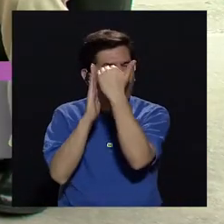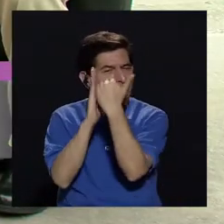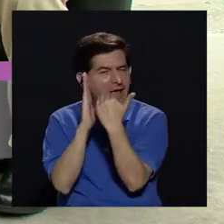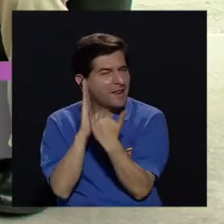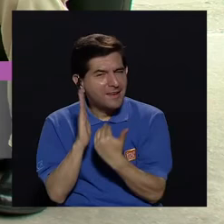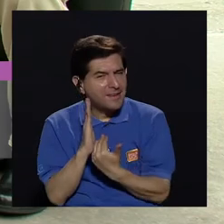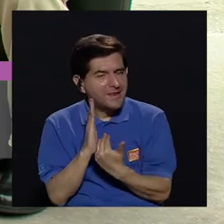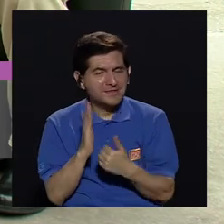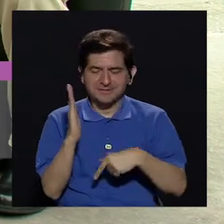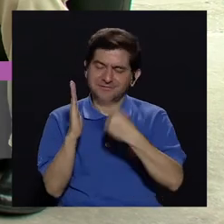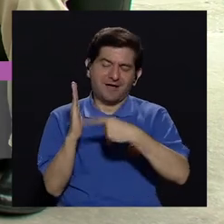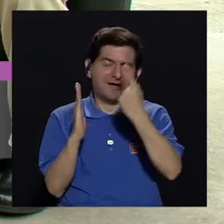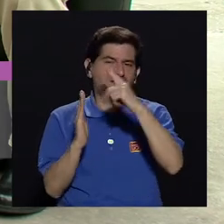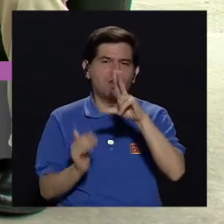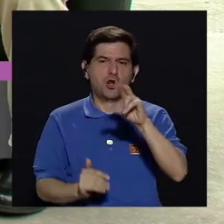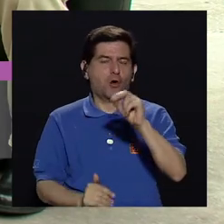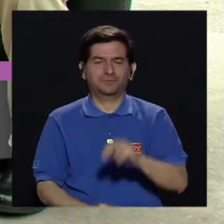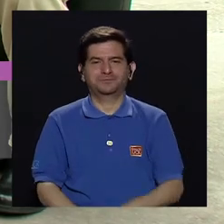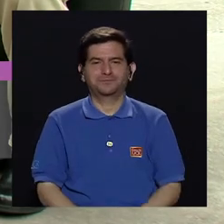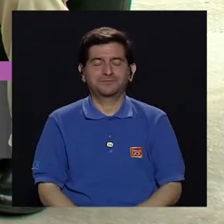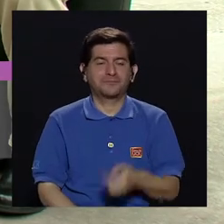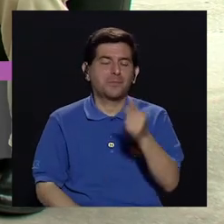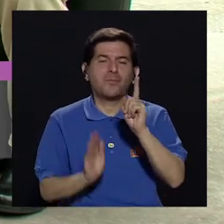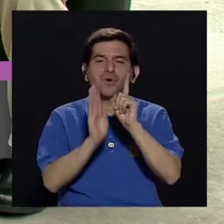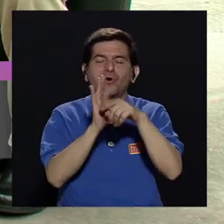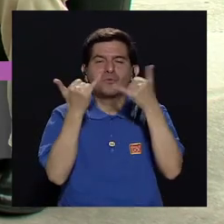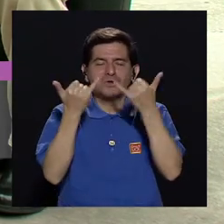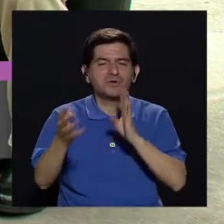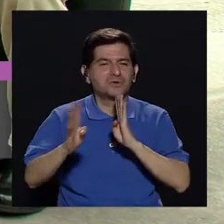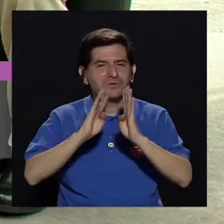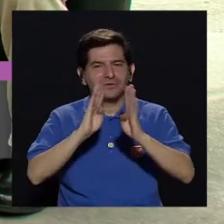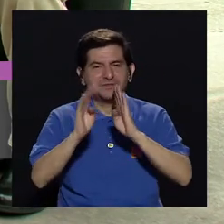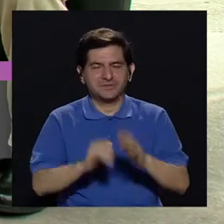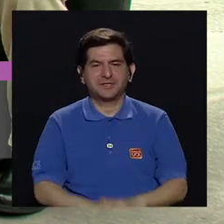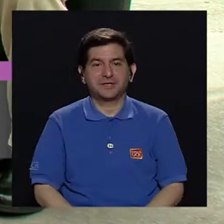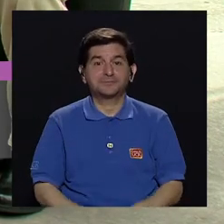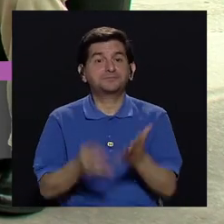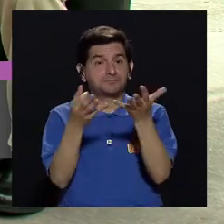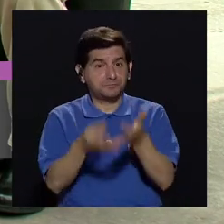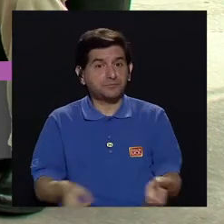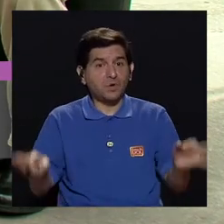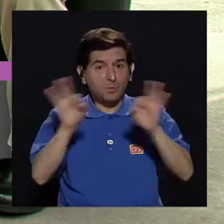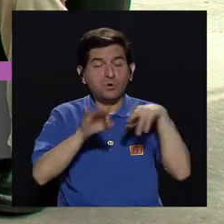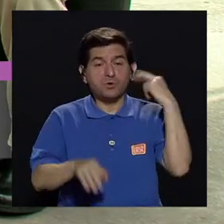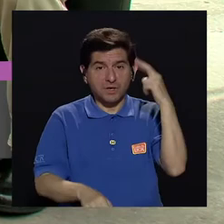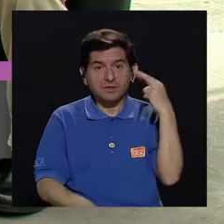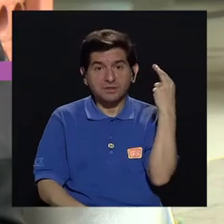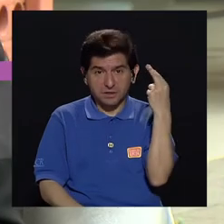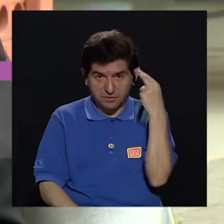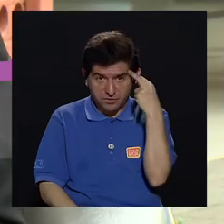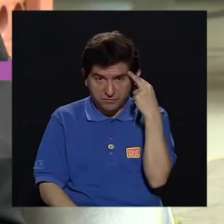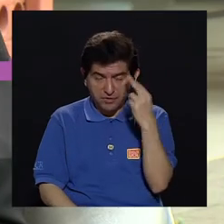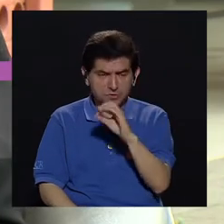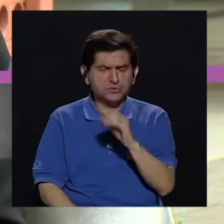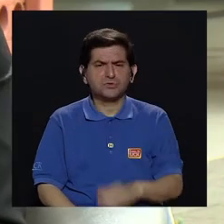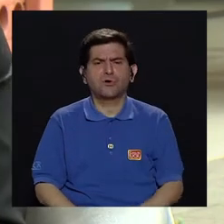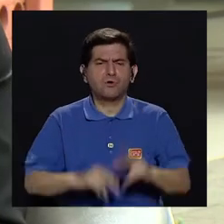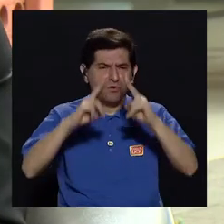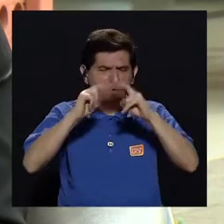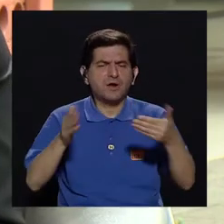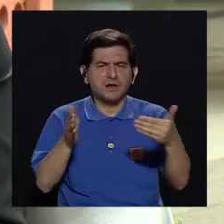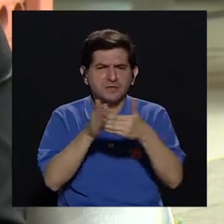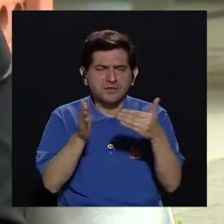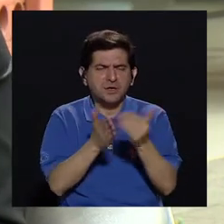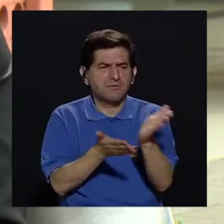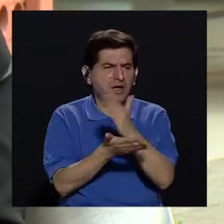o no es una lista de cheque. Nos quedan pocos minutos de esta conversación, Marcela, y sería muy oportuno una reflexión, ¿verdad? O tal vez recapitular